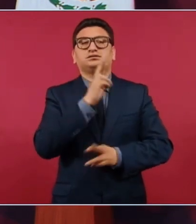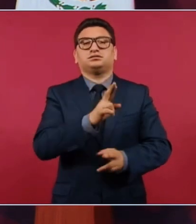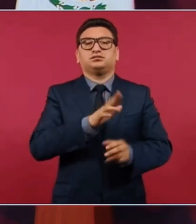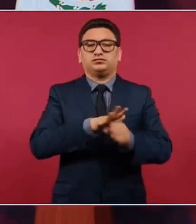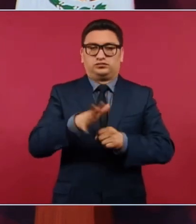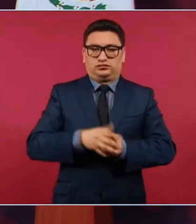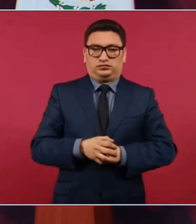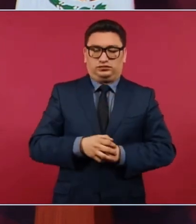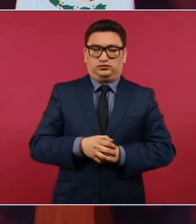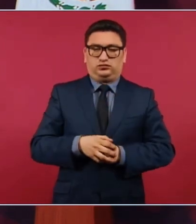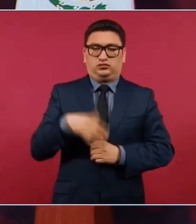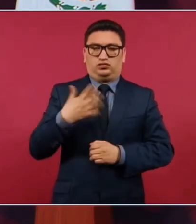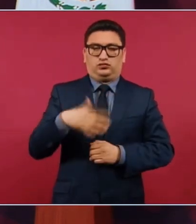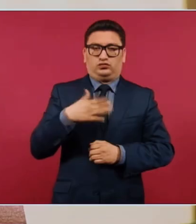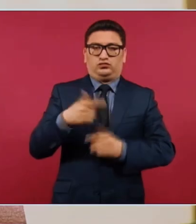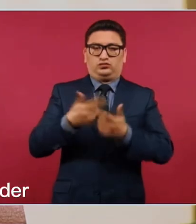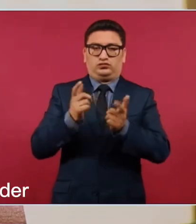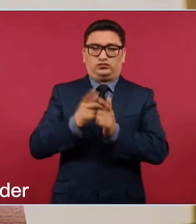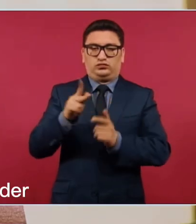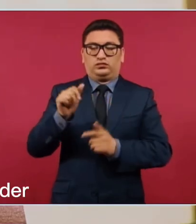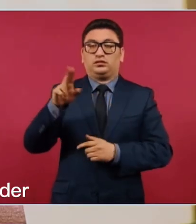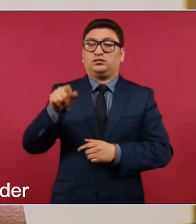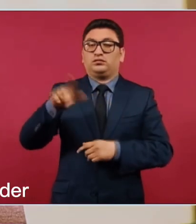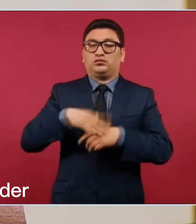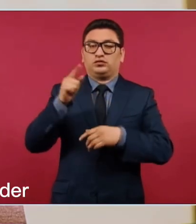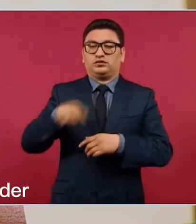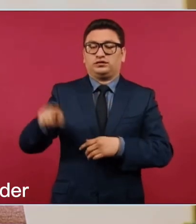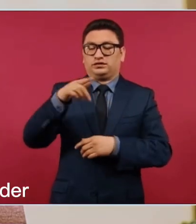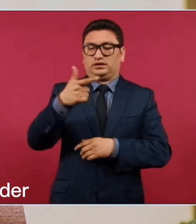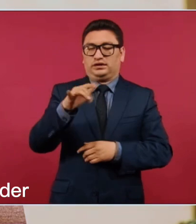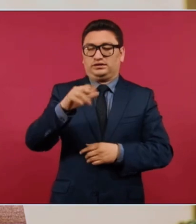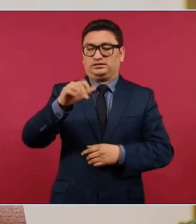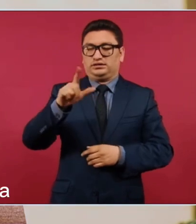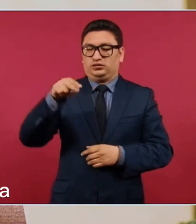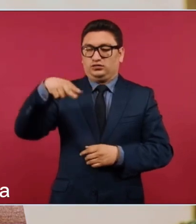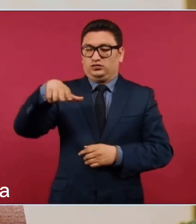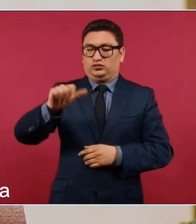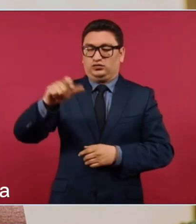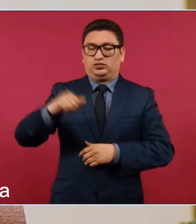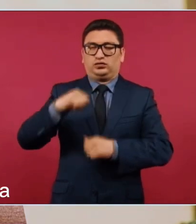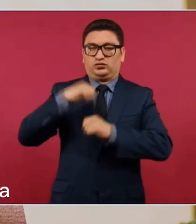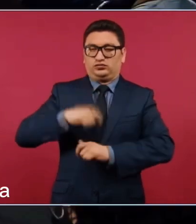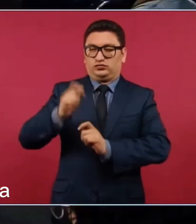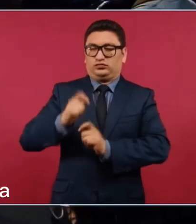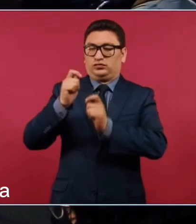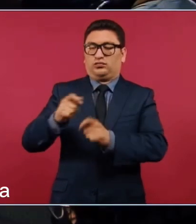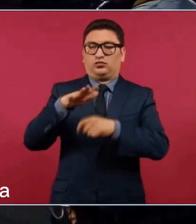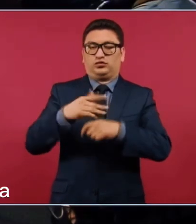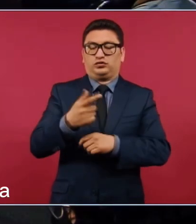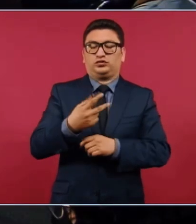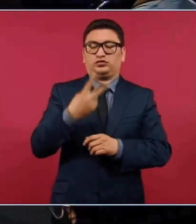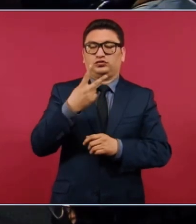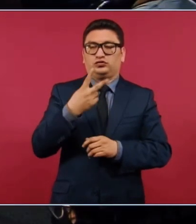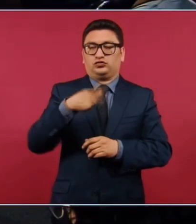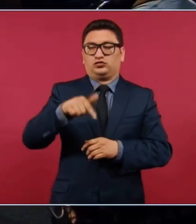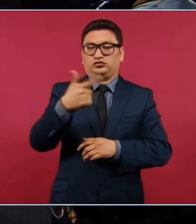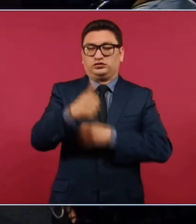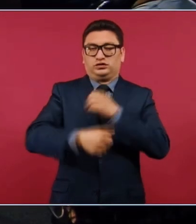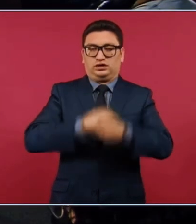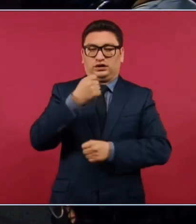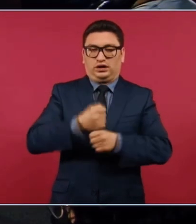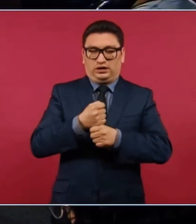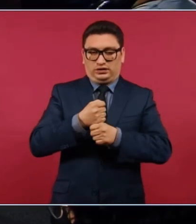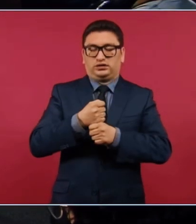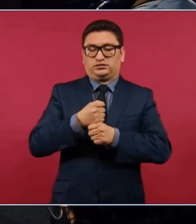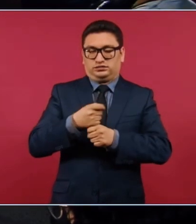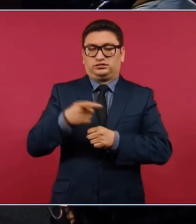Es un golpe también para el PAN que encumbró a García Luna hasta lo más alto del poder durante los dos sexenios que estuvo en la presidencia y